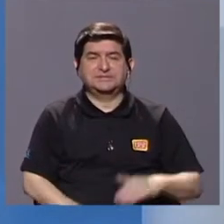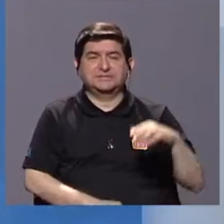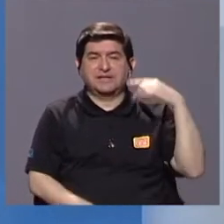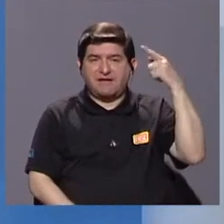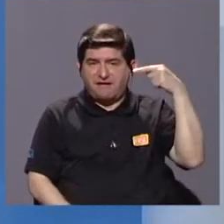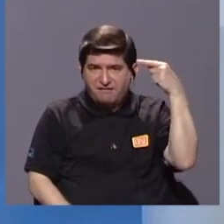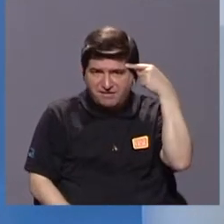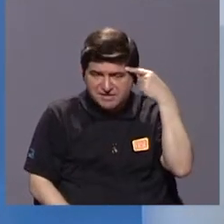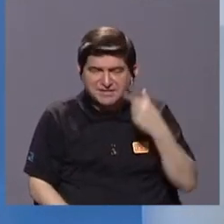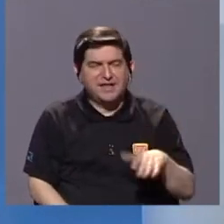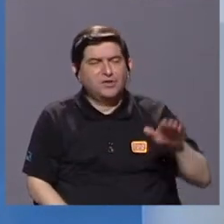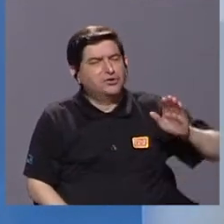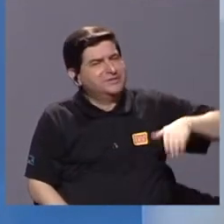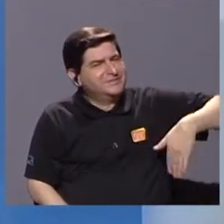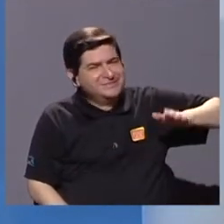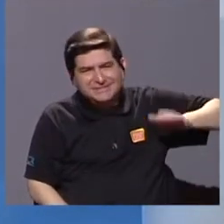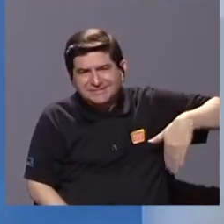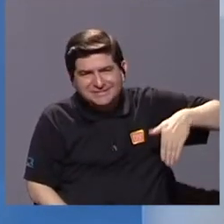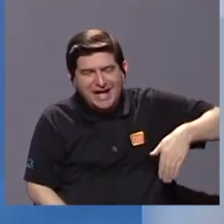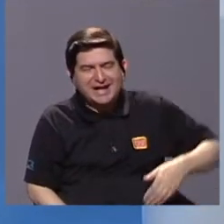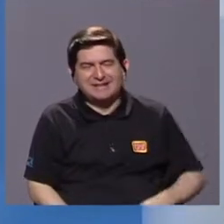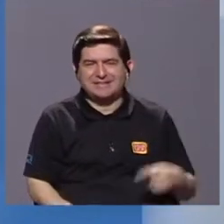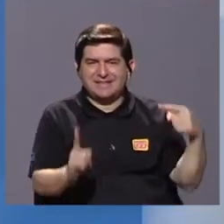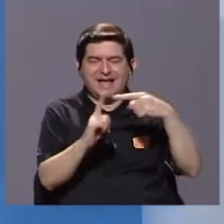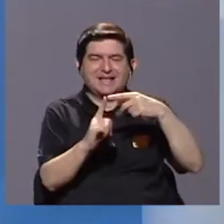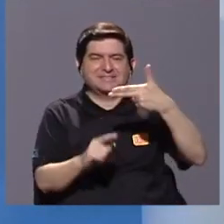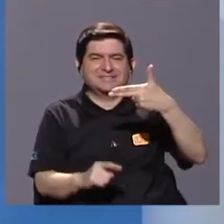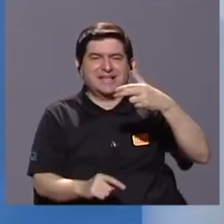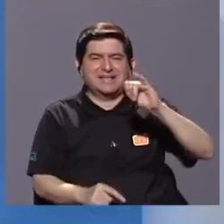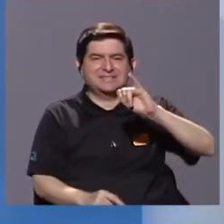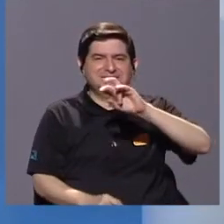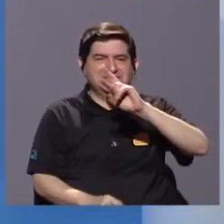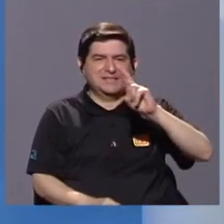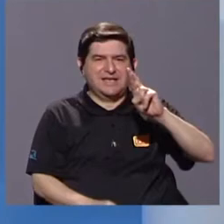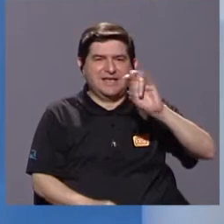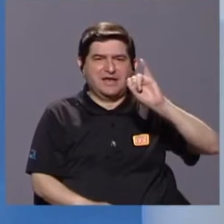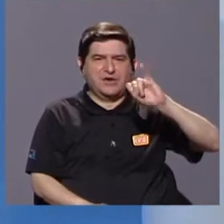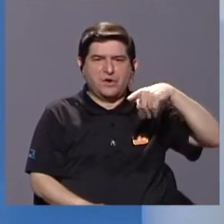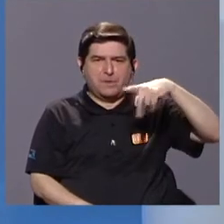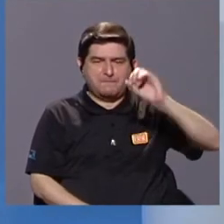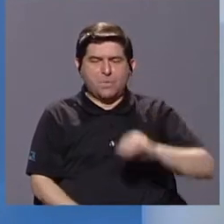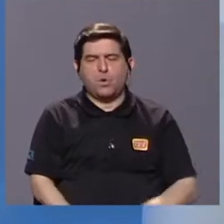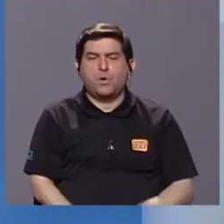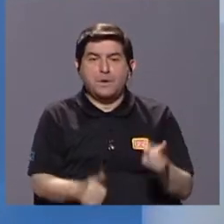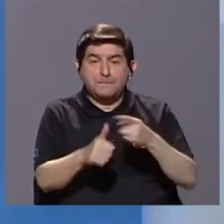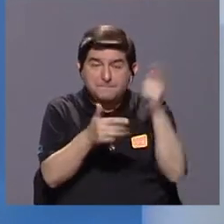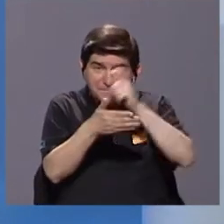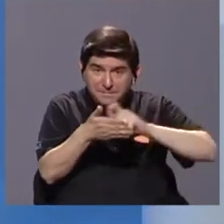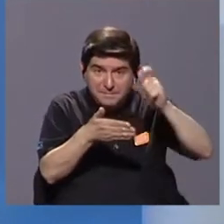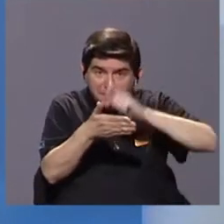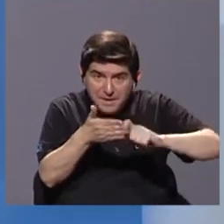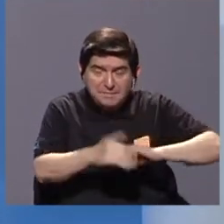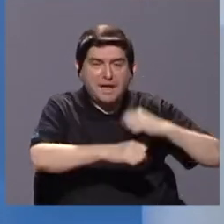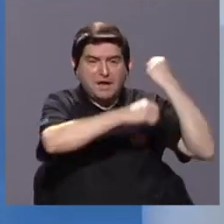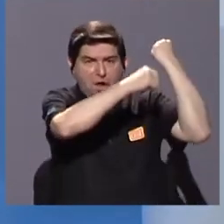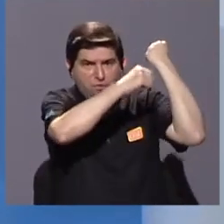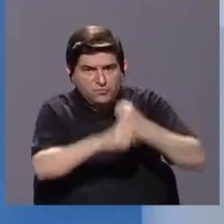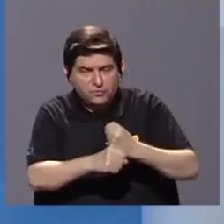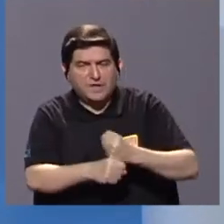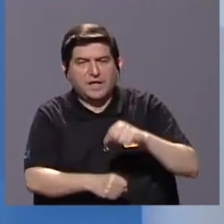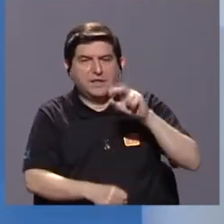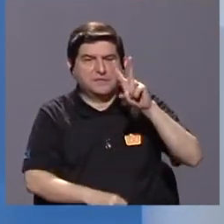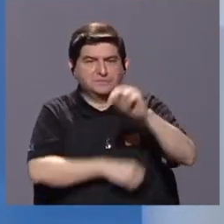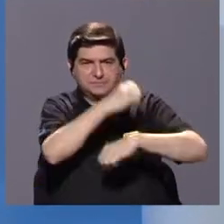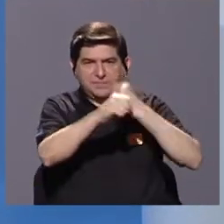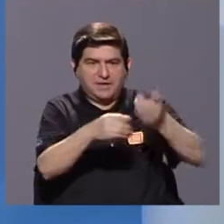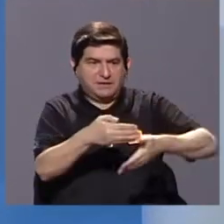llegó tarde. El Estado llegó tarde a Chirripó, hay que decir las cosas como son, ¿verdad? Las primeras escuelas se fundaron hace 20